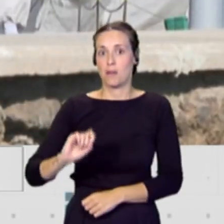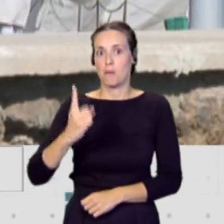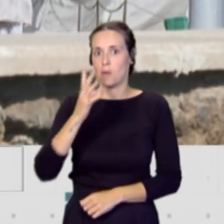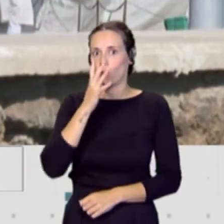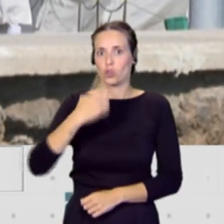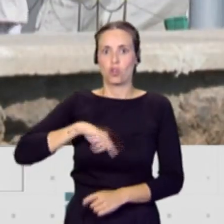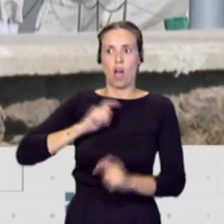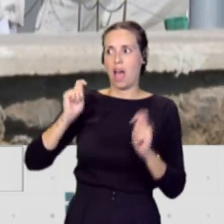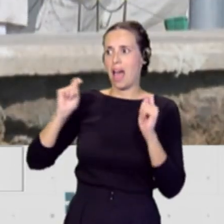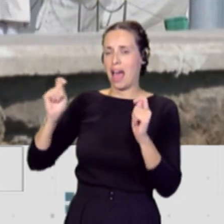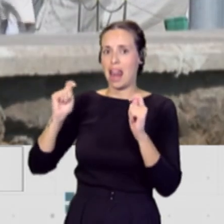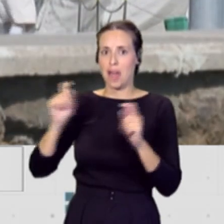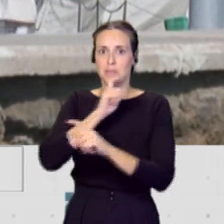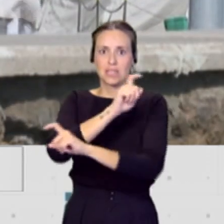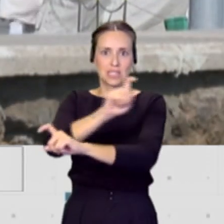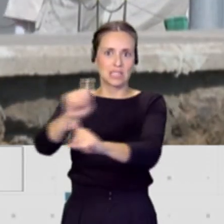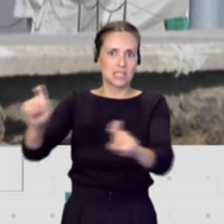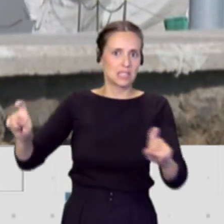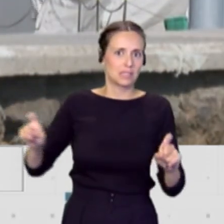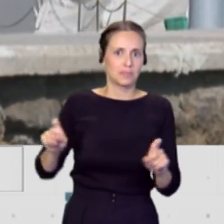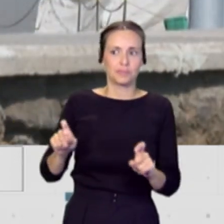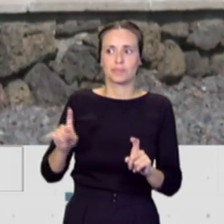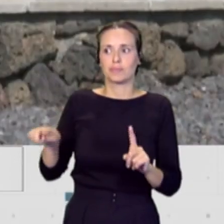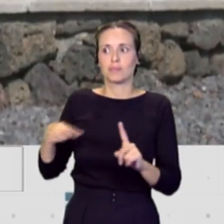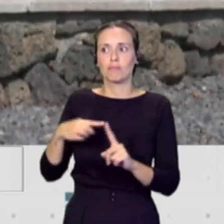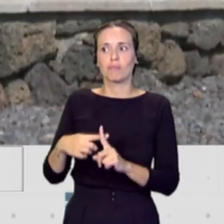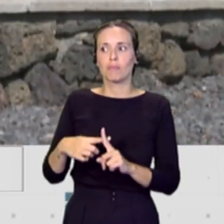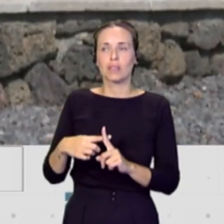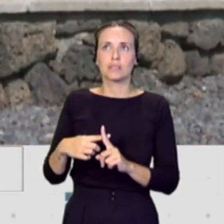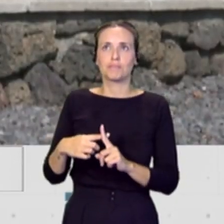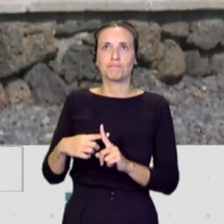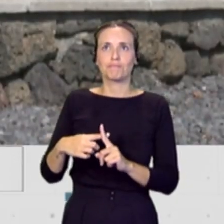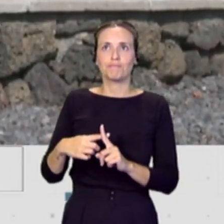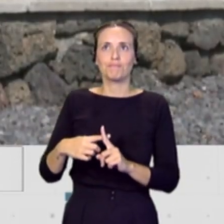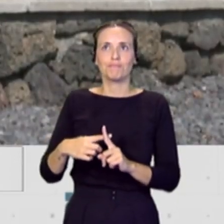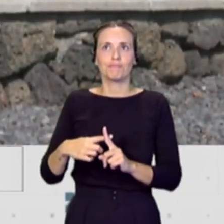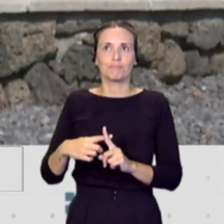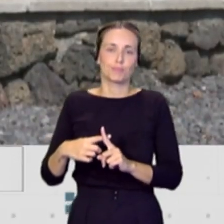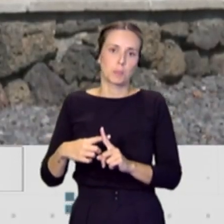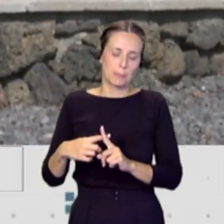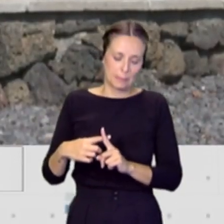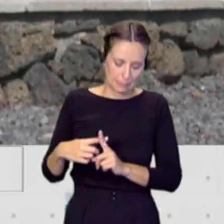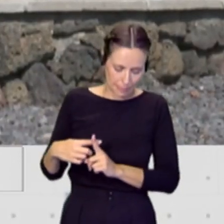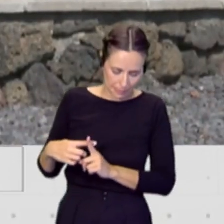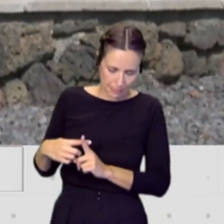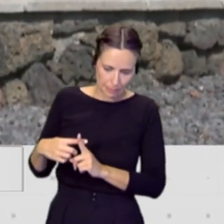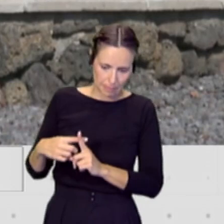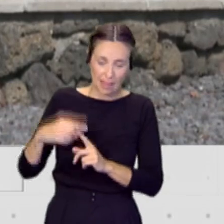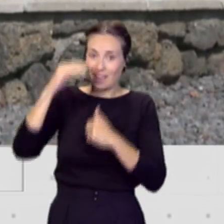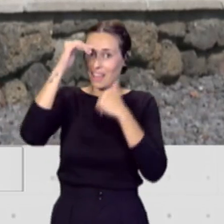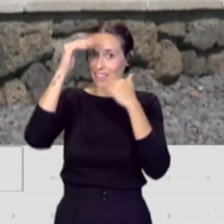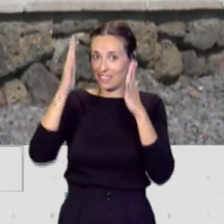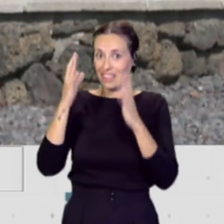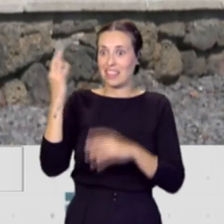hizo todo lo que se contribuyó a establecer diferentes puntos de atención